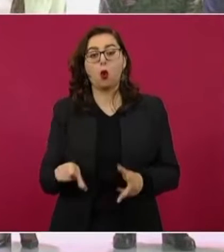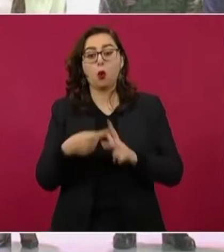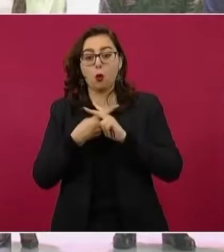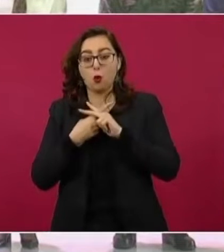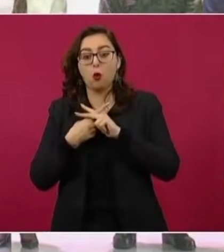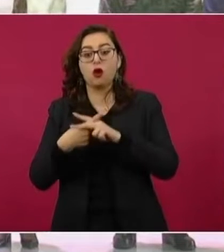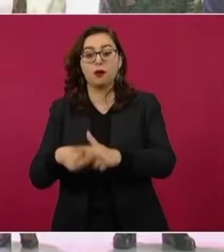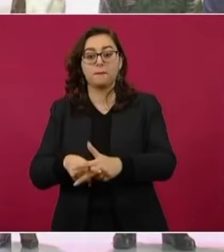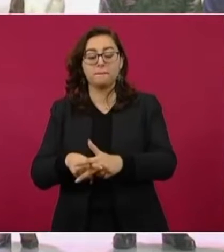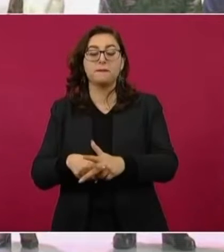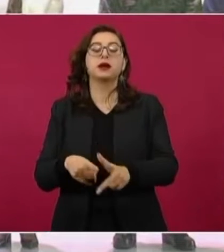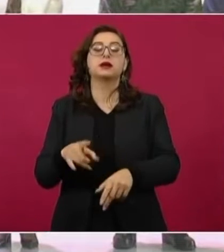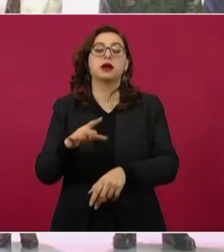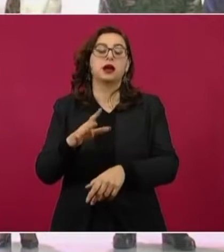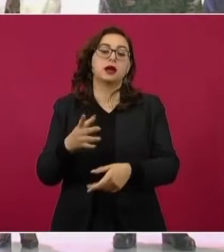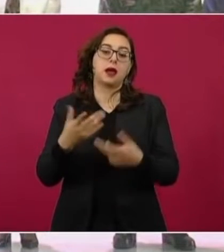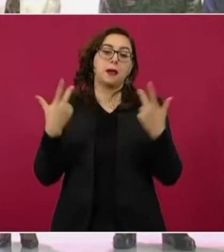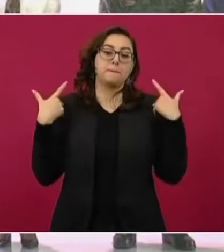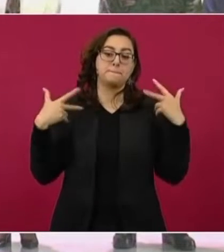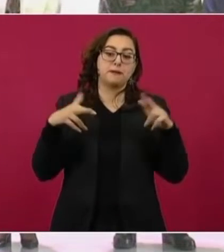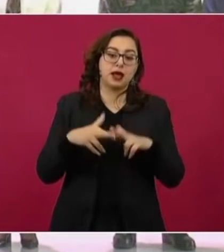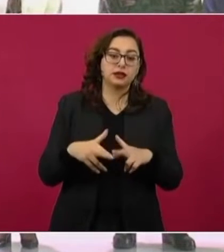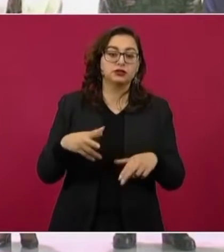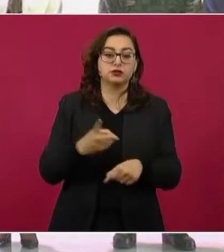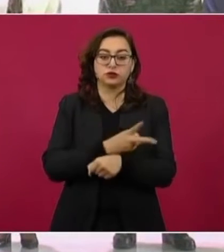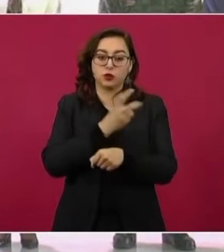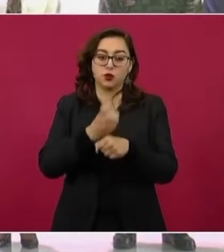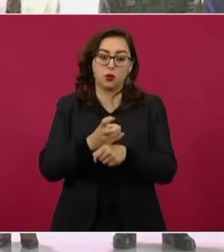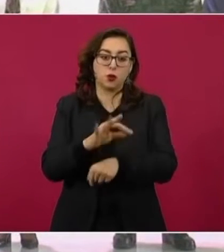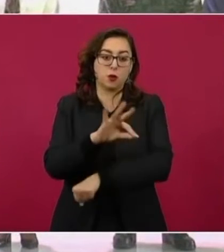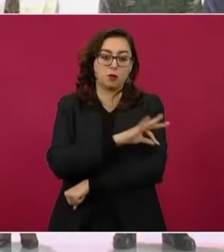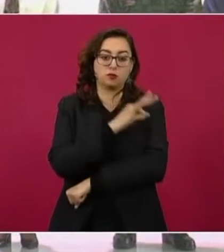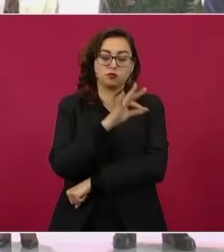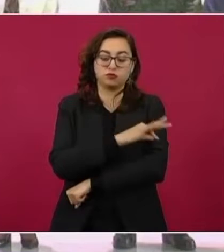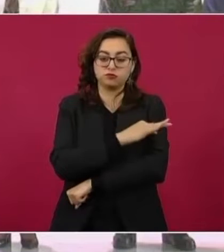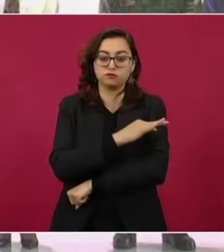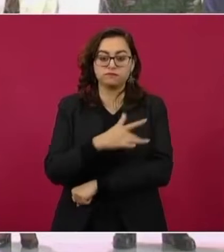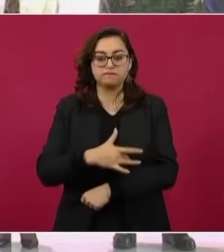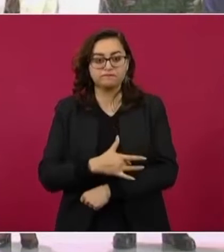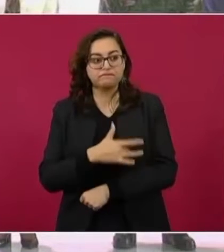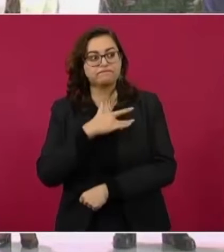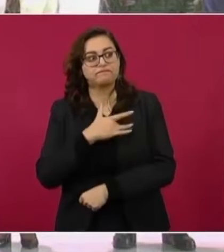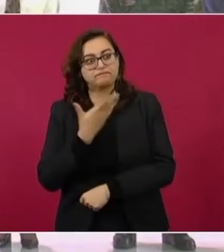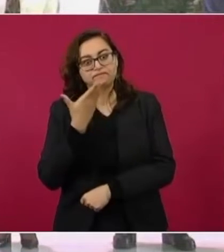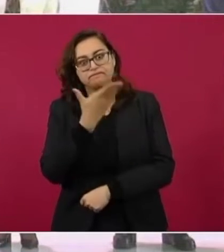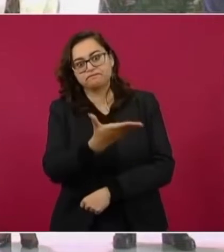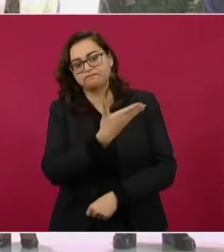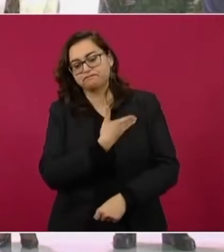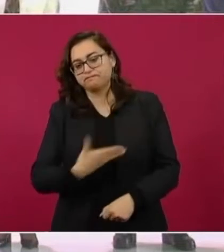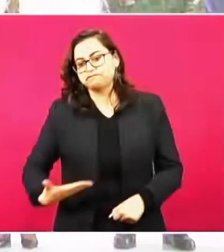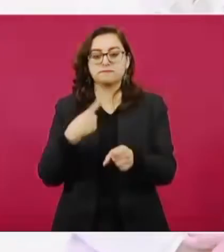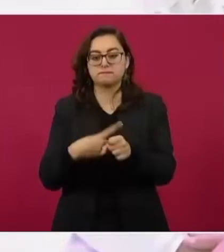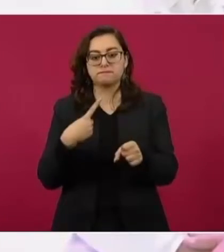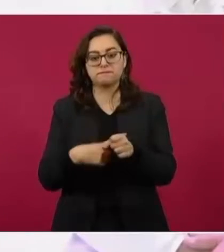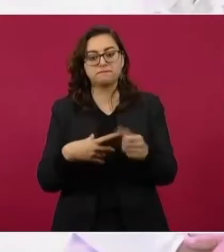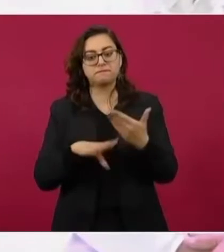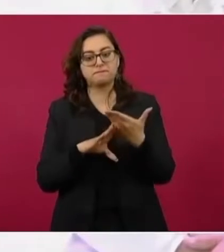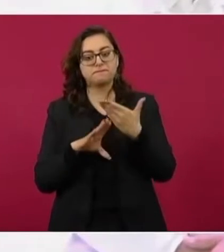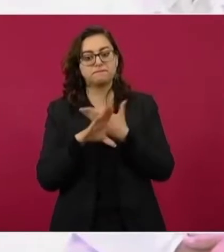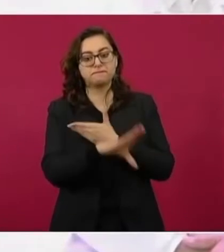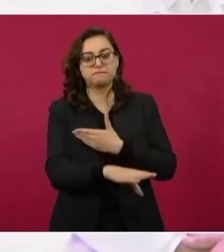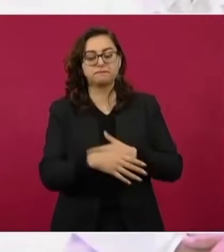de la vacunación agradecemos al presidente de la República por todos los apoyos.